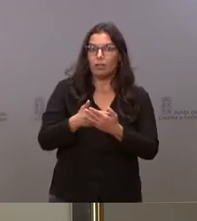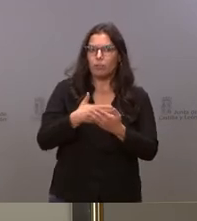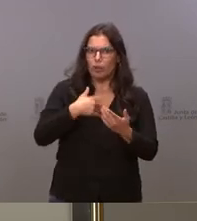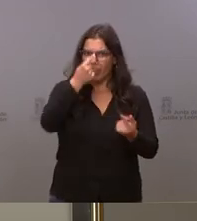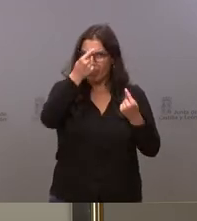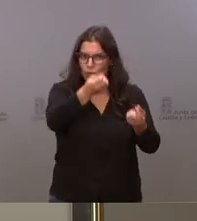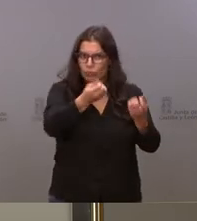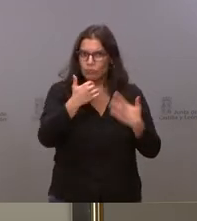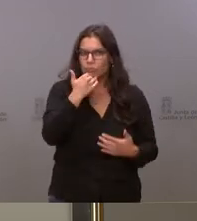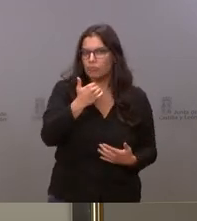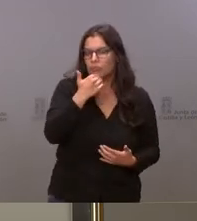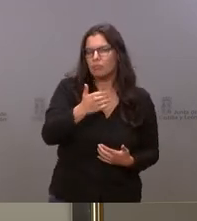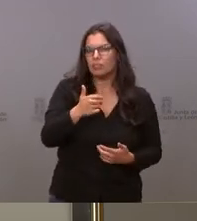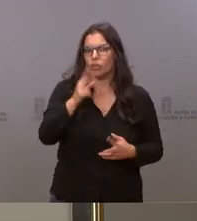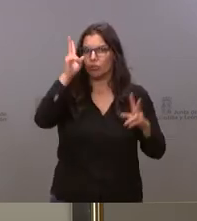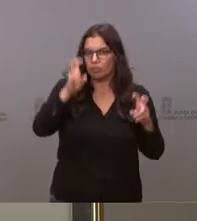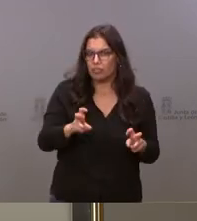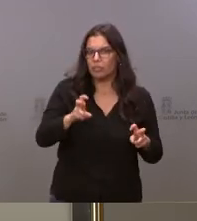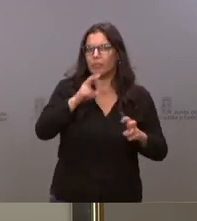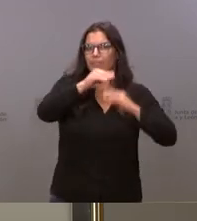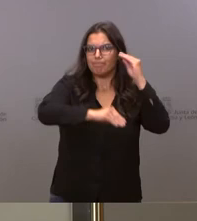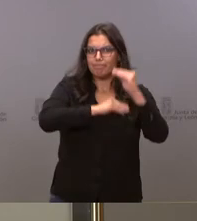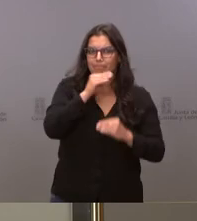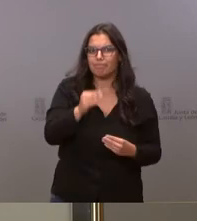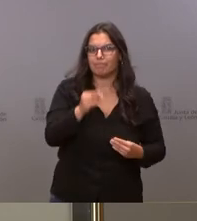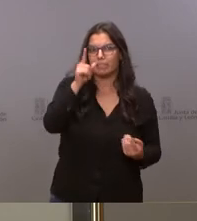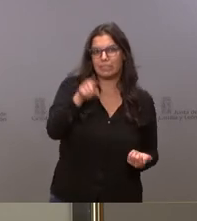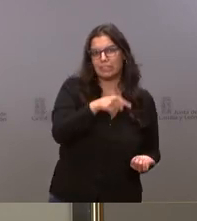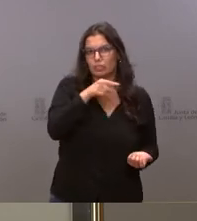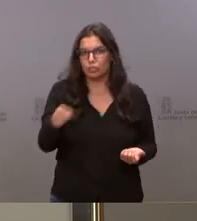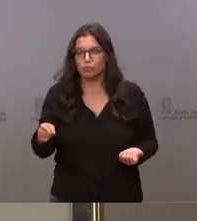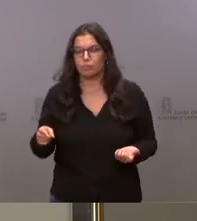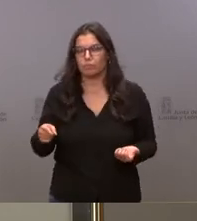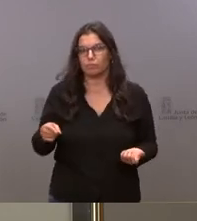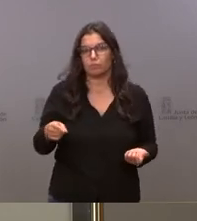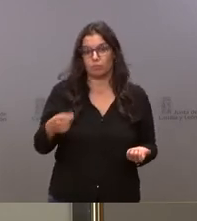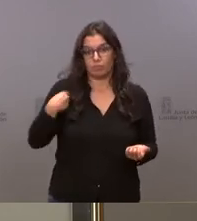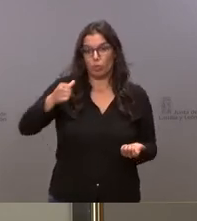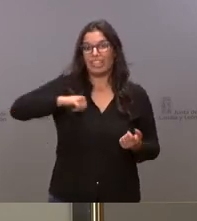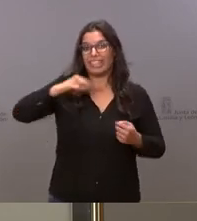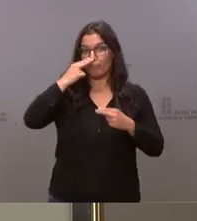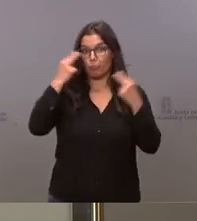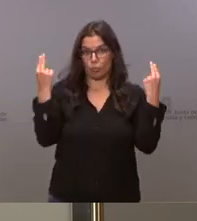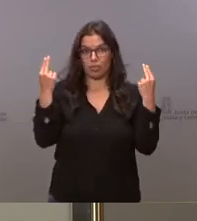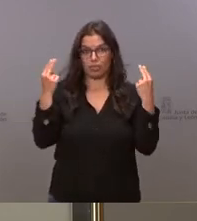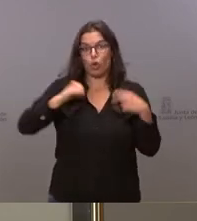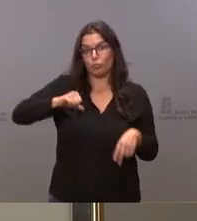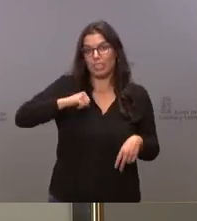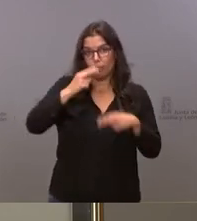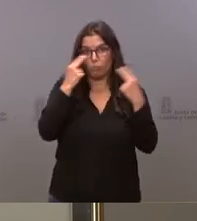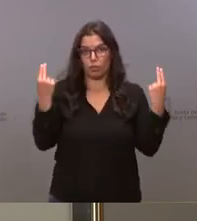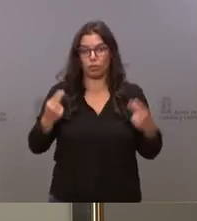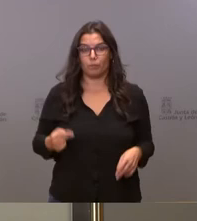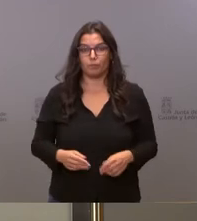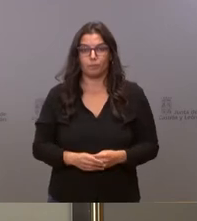algún dato respecto a a lo que se ha hecho en las clínicas públicas en los hospitales públicos